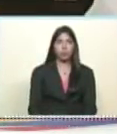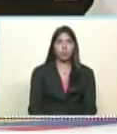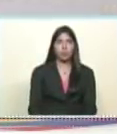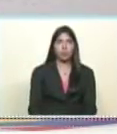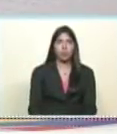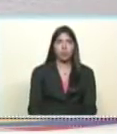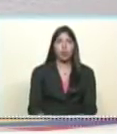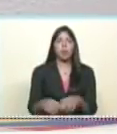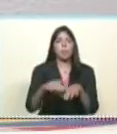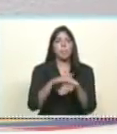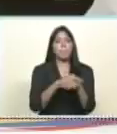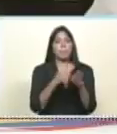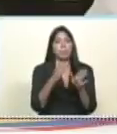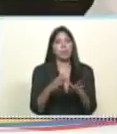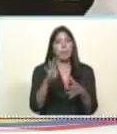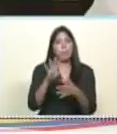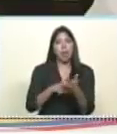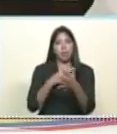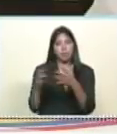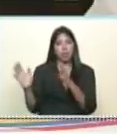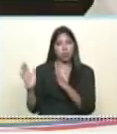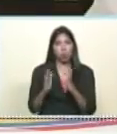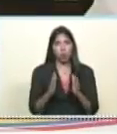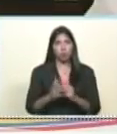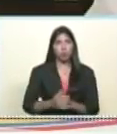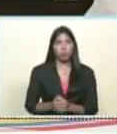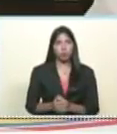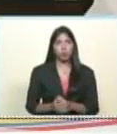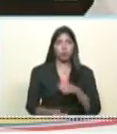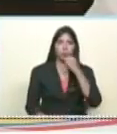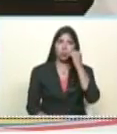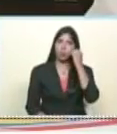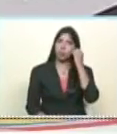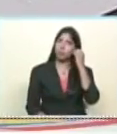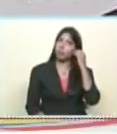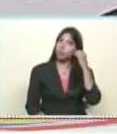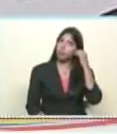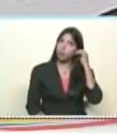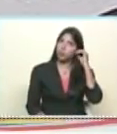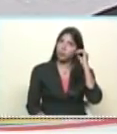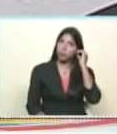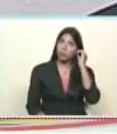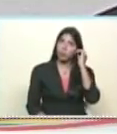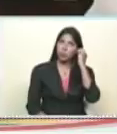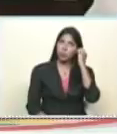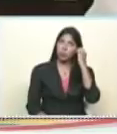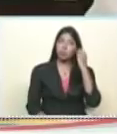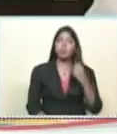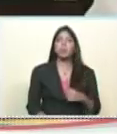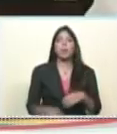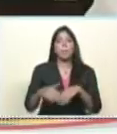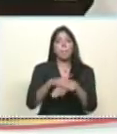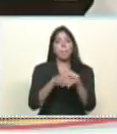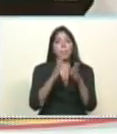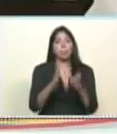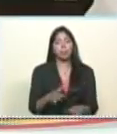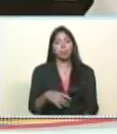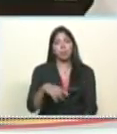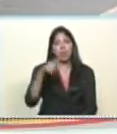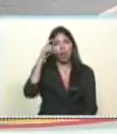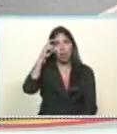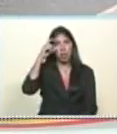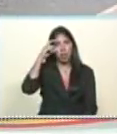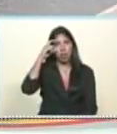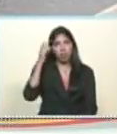compañero Vicepresidente de Planificación, camarada Ricardo Menéndez, compañero Elías Agua, Vicepresidente de Misiones